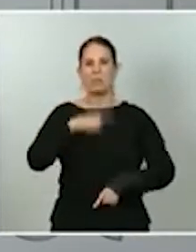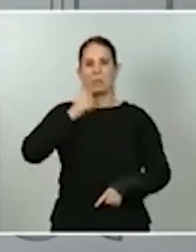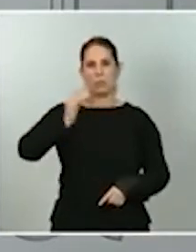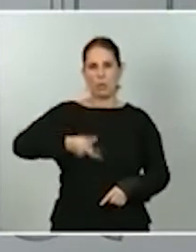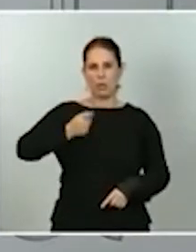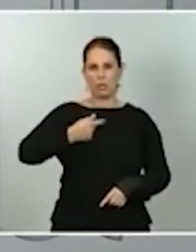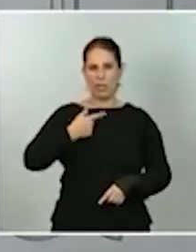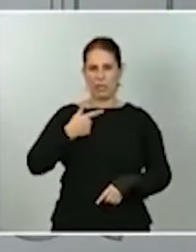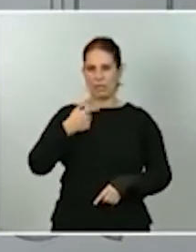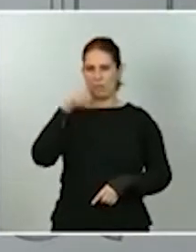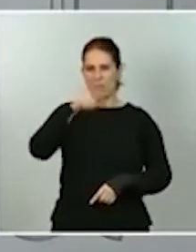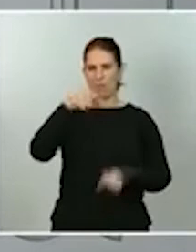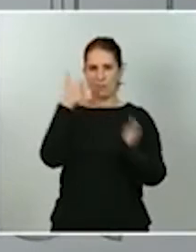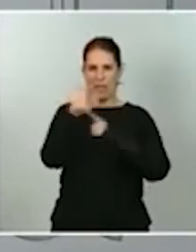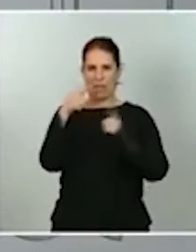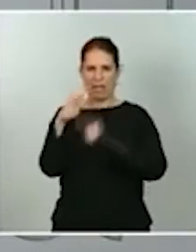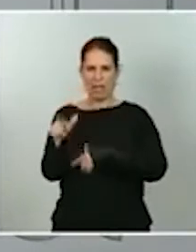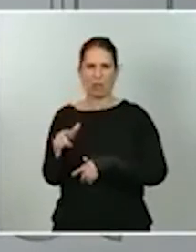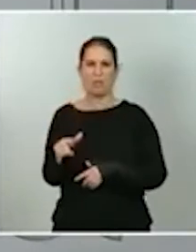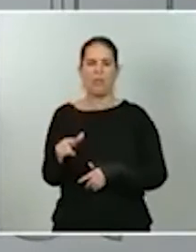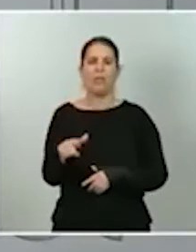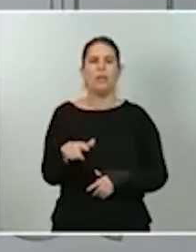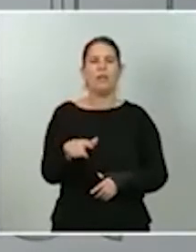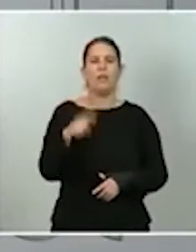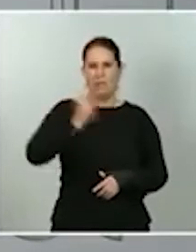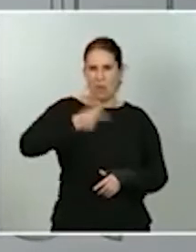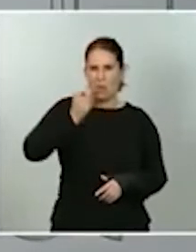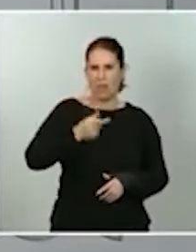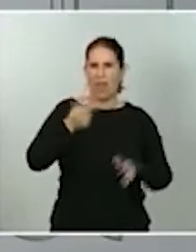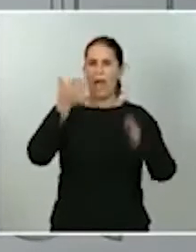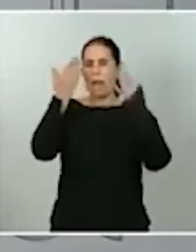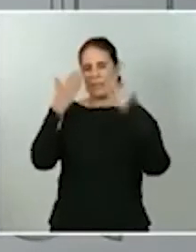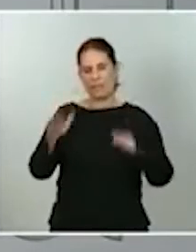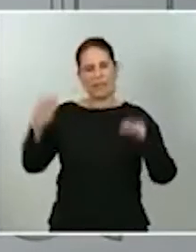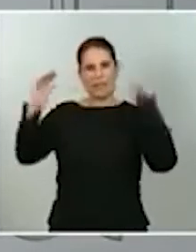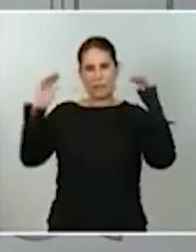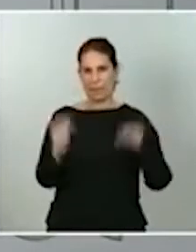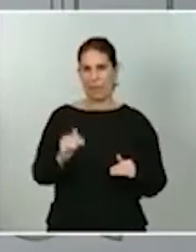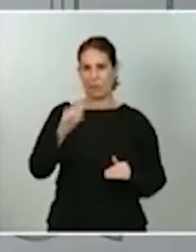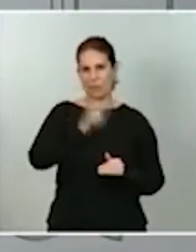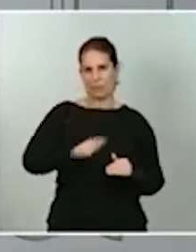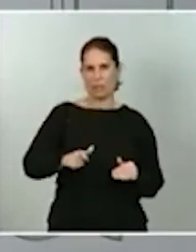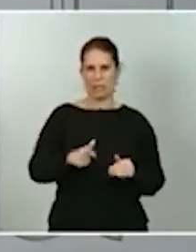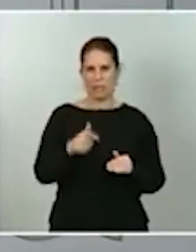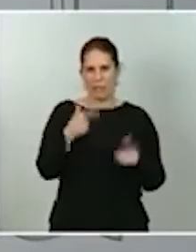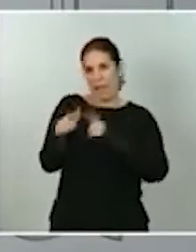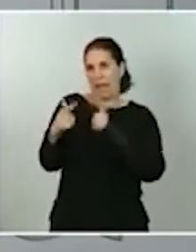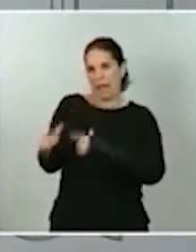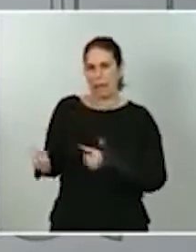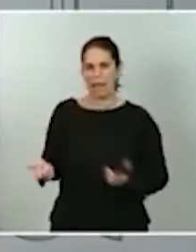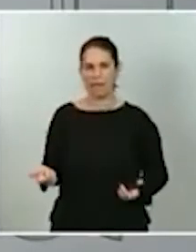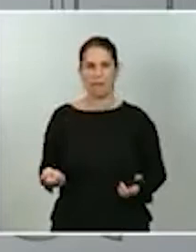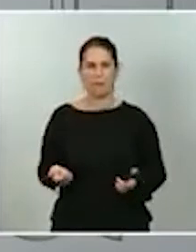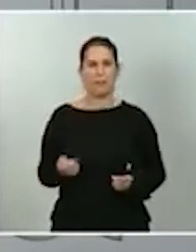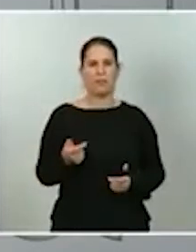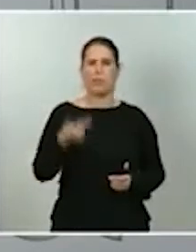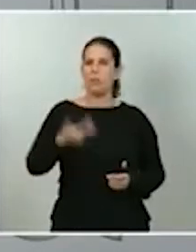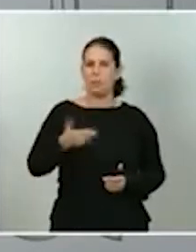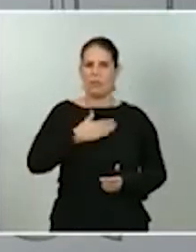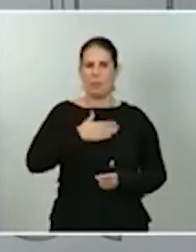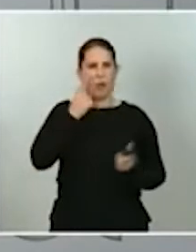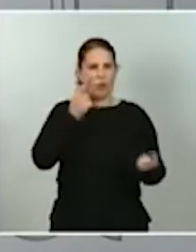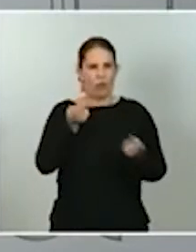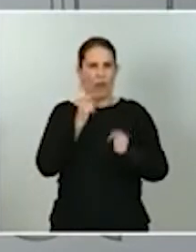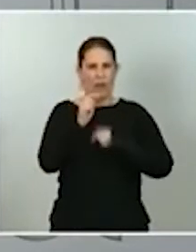pesar de la caída del número de personas que viajan. Eso es una prioridad del Gobierno para controlar la transmisión del virus. Y, en segundo